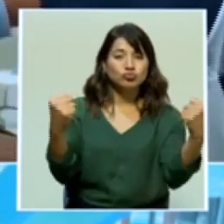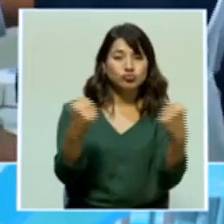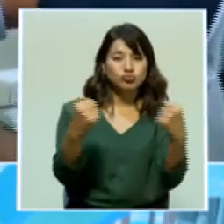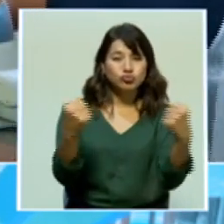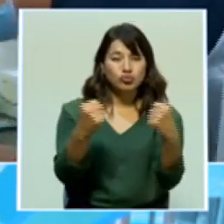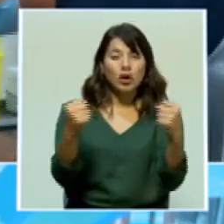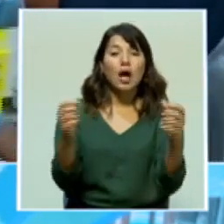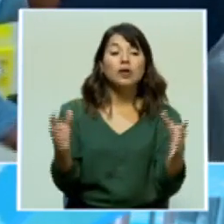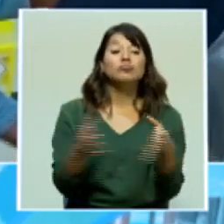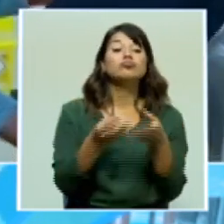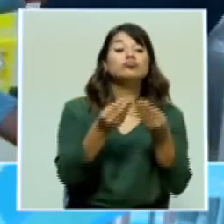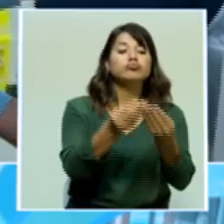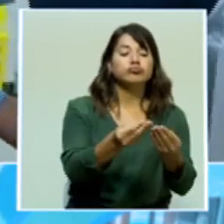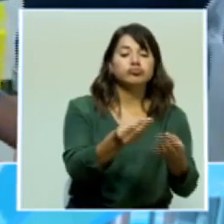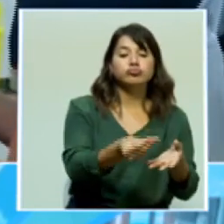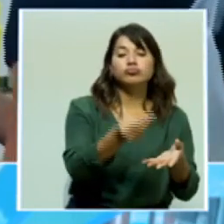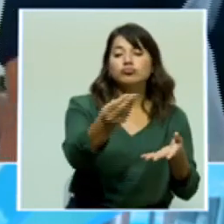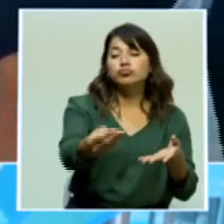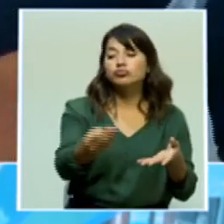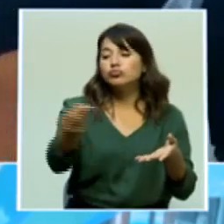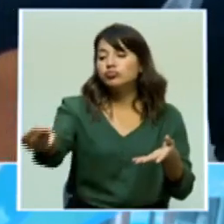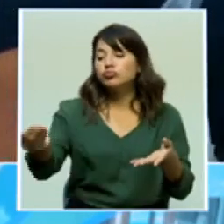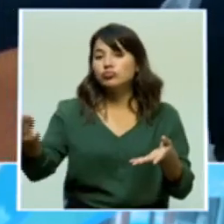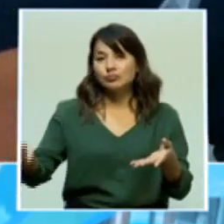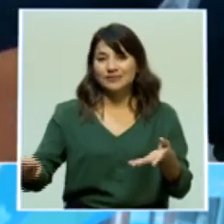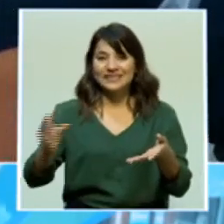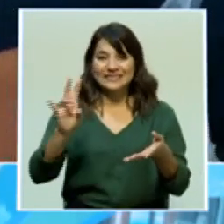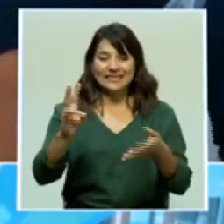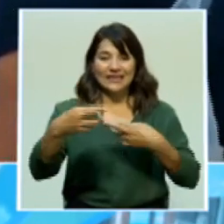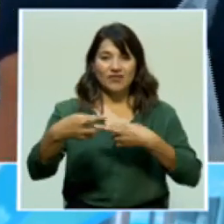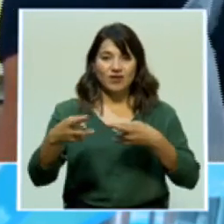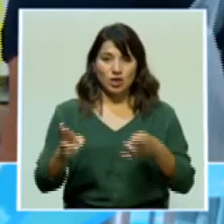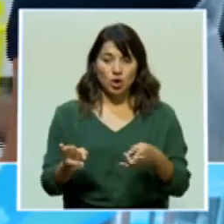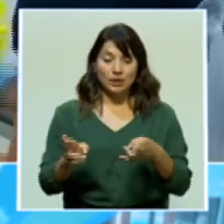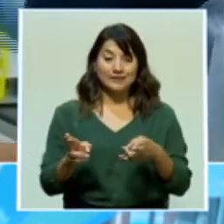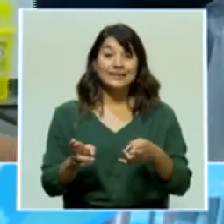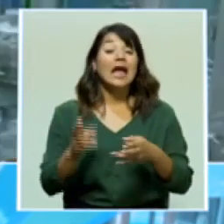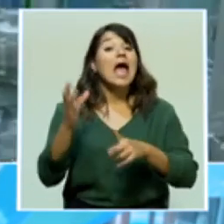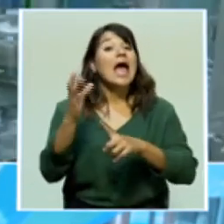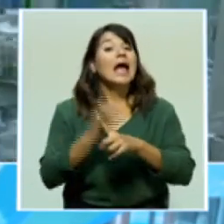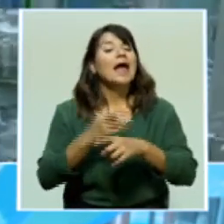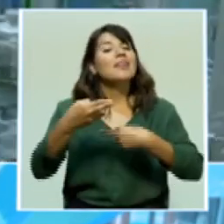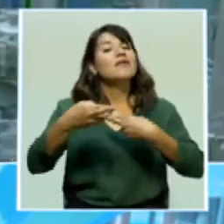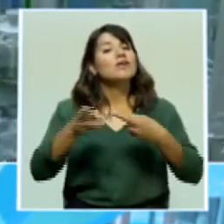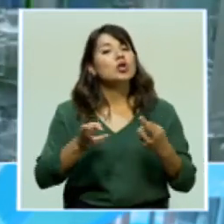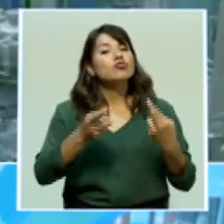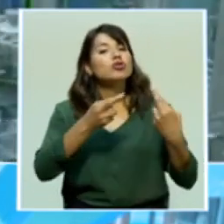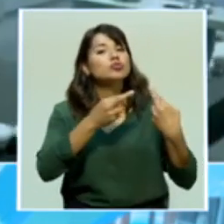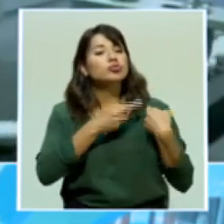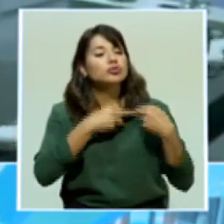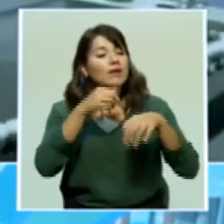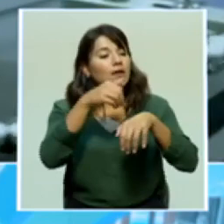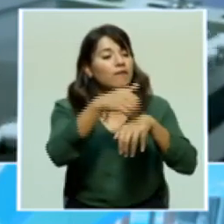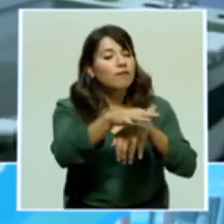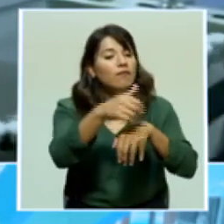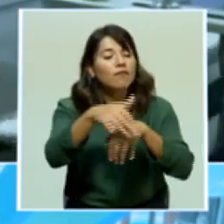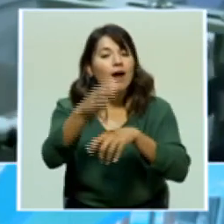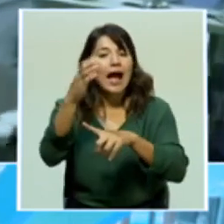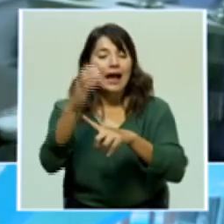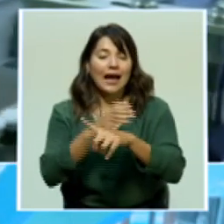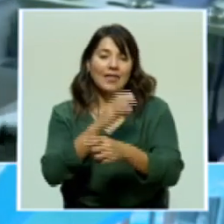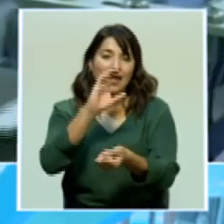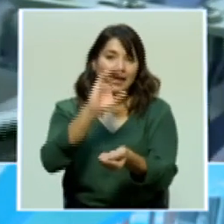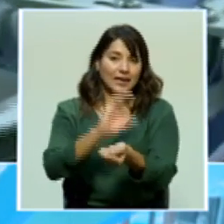internamente a cada uno de los SEBAIS. Puede ser que el área o la región